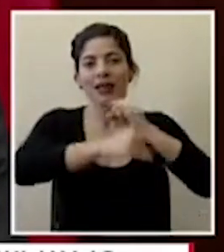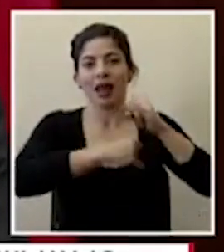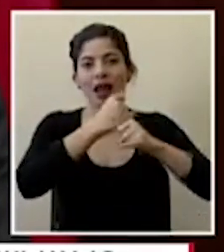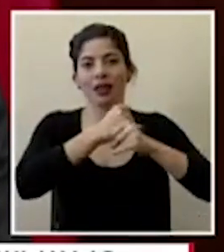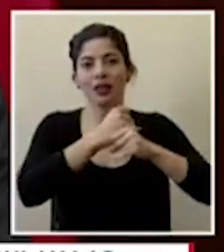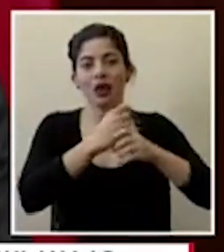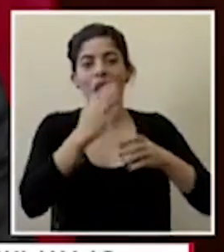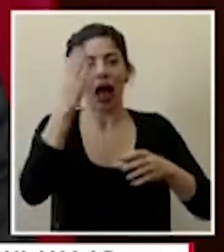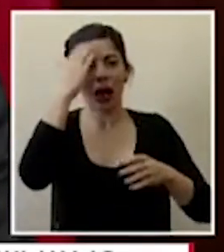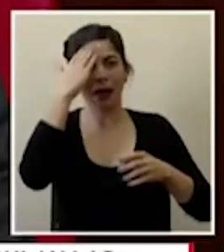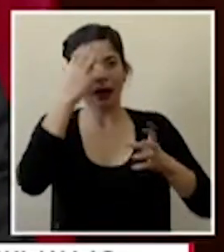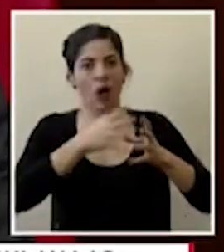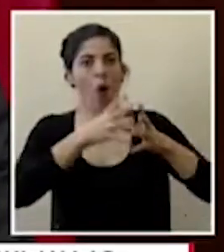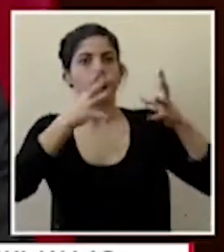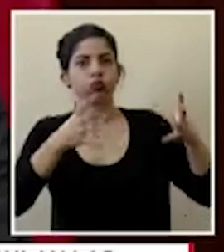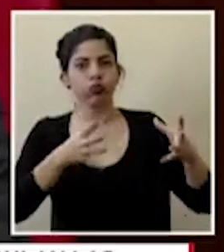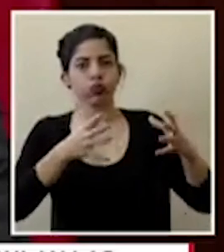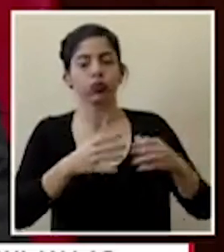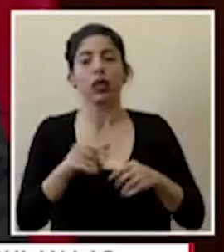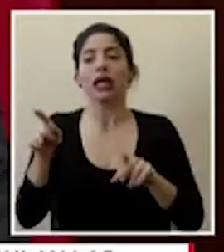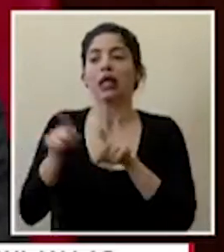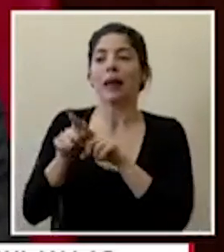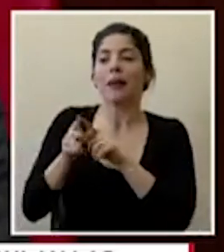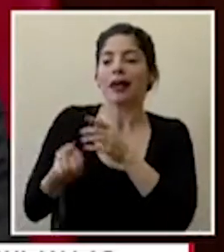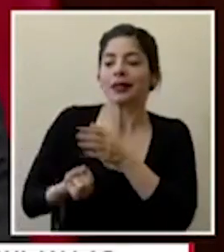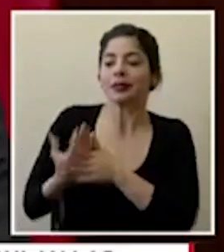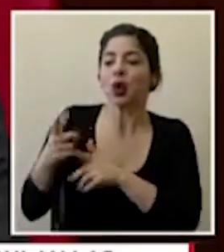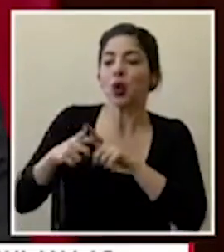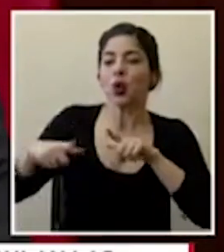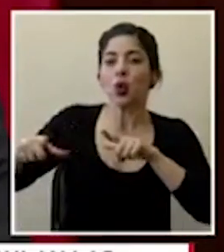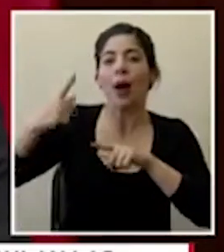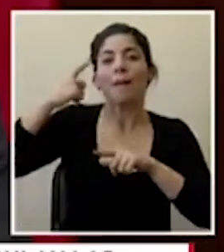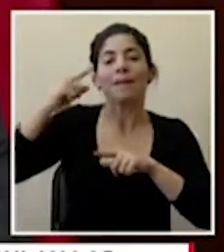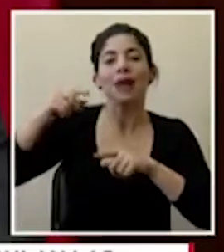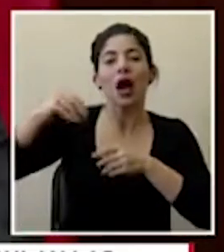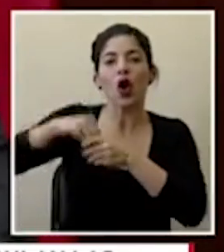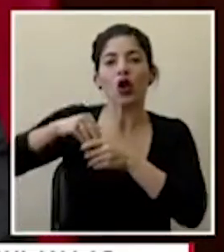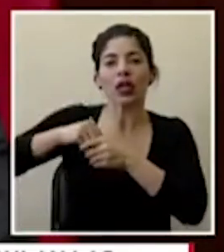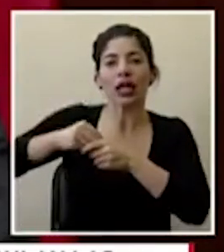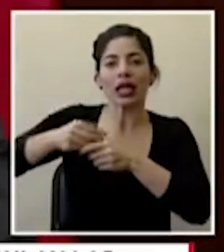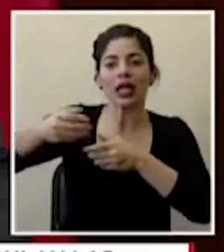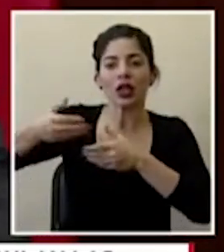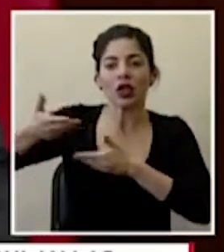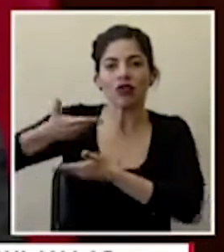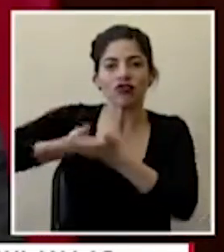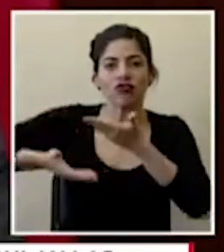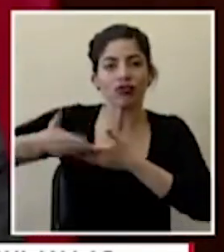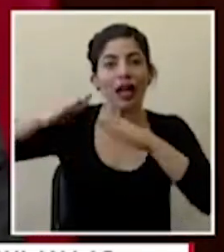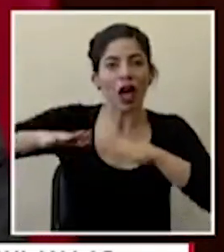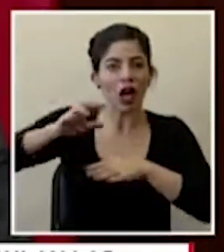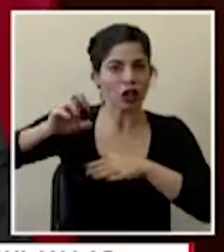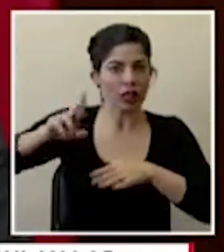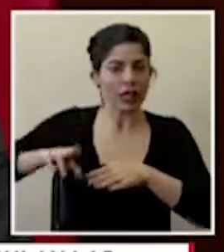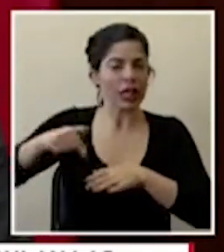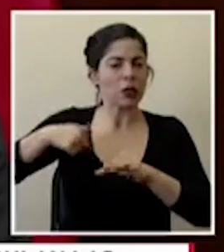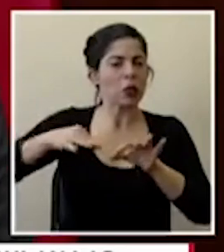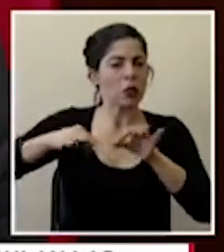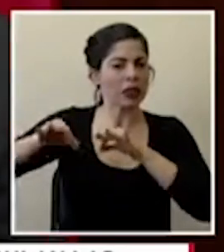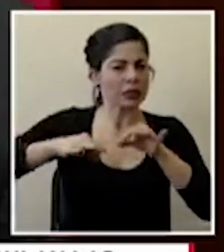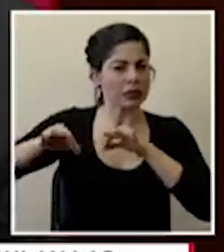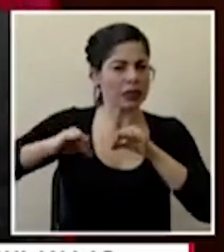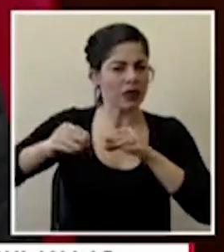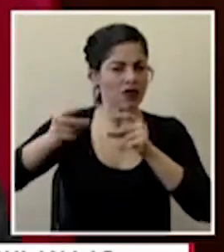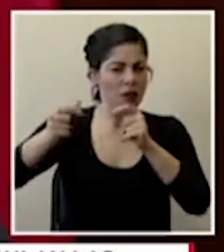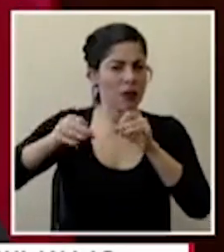se ha generado un punto de intercambio de contenido a nivel de costa rica y esto quisiera explicarlo